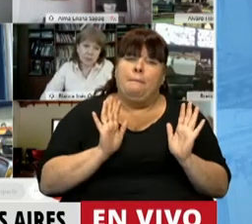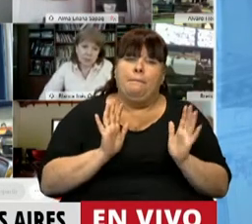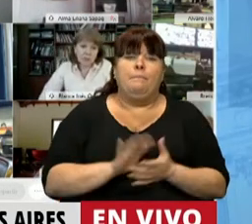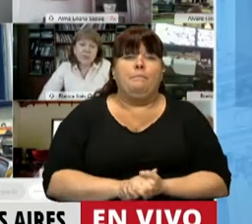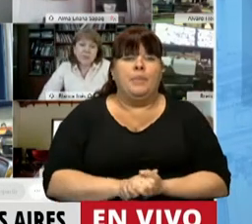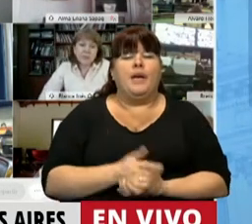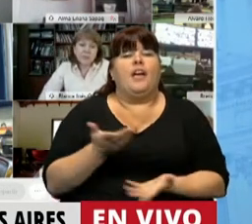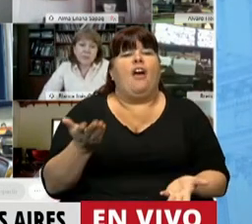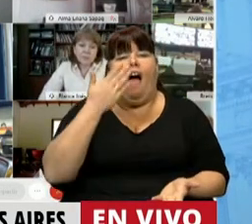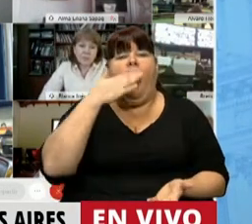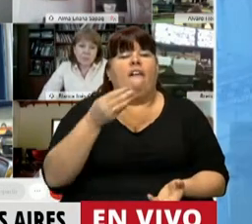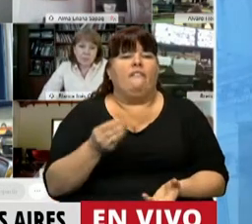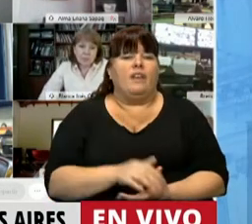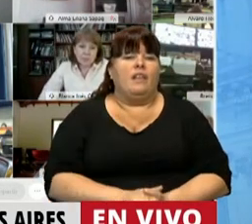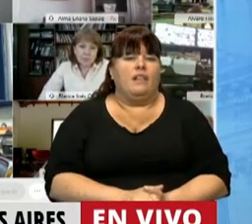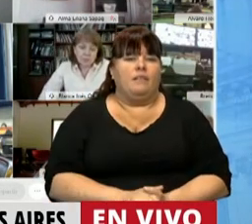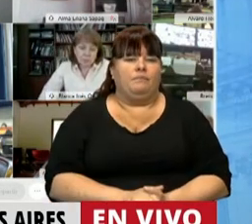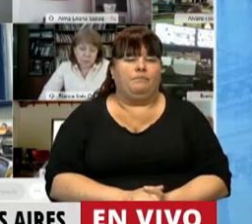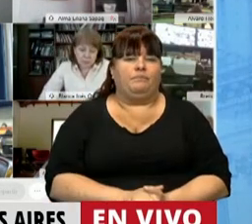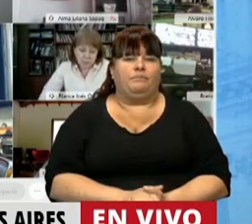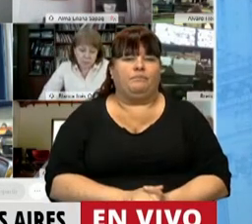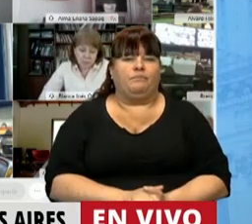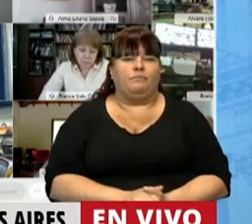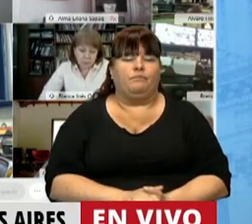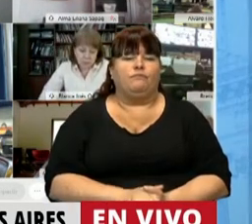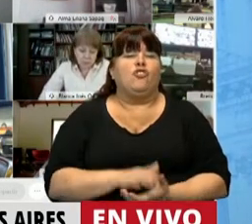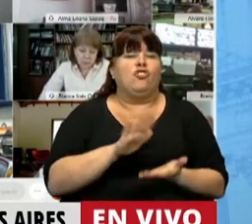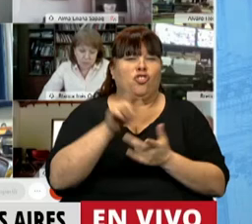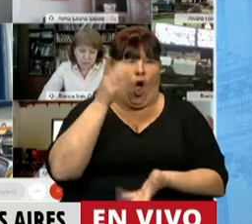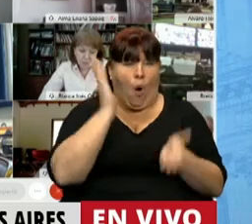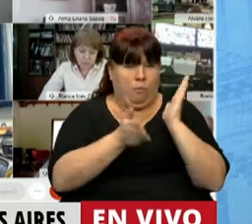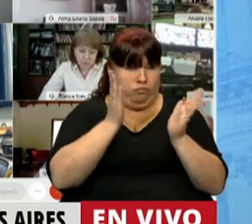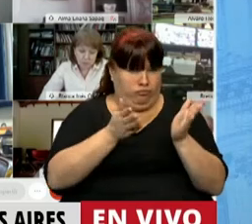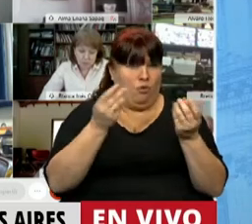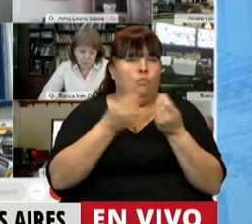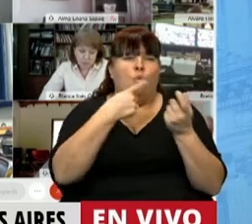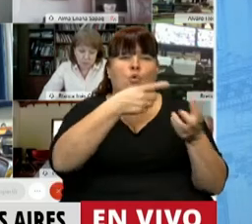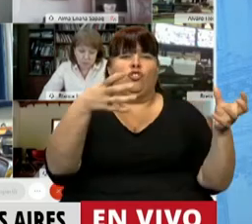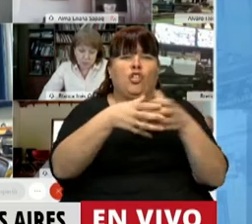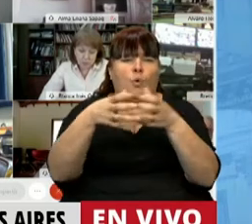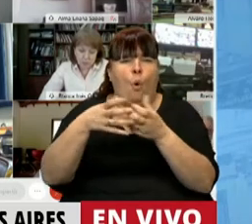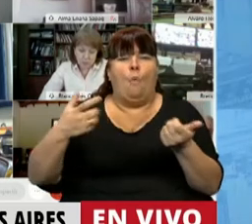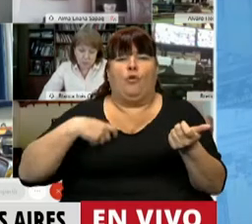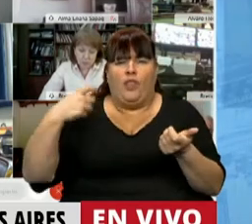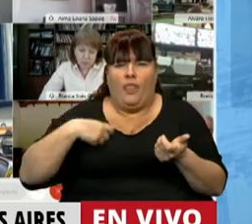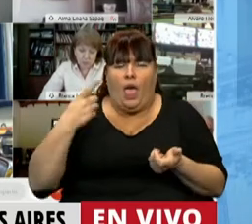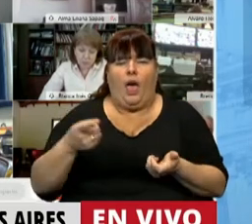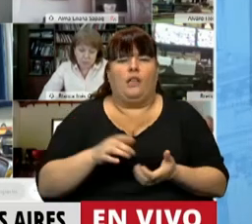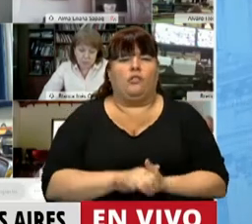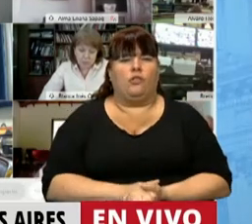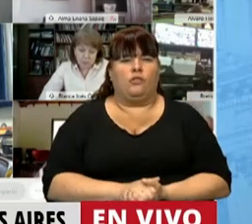resulta que frente a esa represión feroz, como muchas organizaciones sindicales,